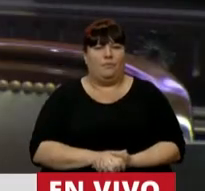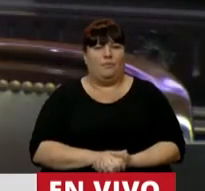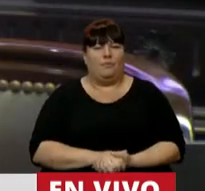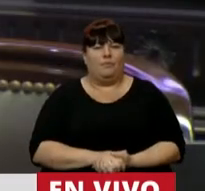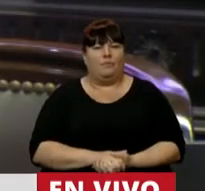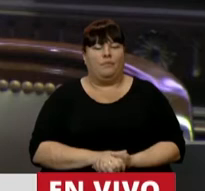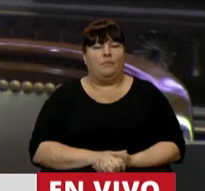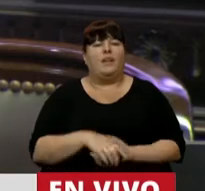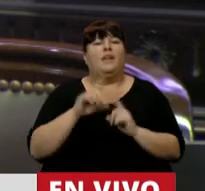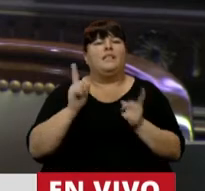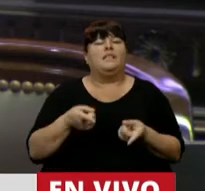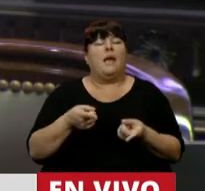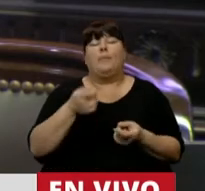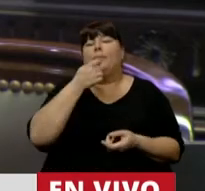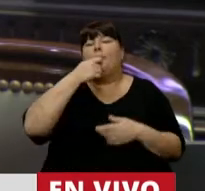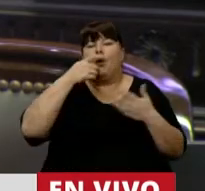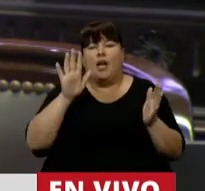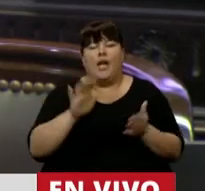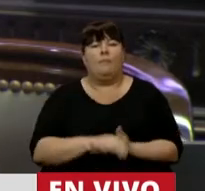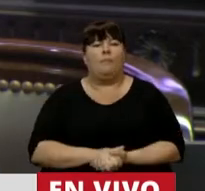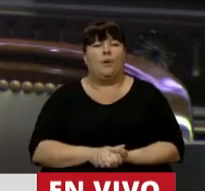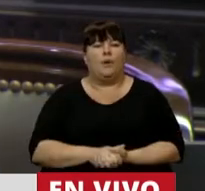Y se ha dictado, por ejemplo,